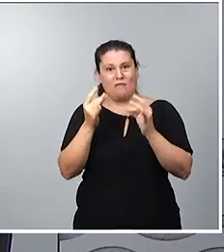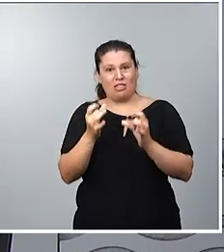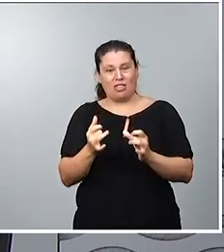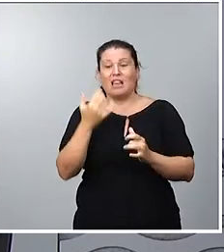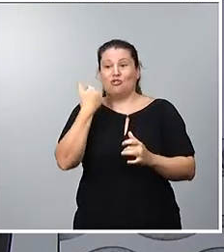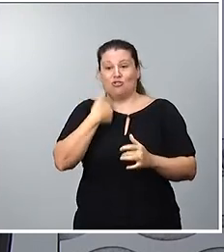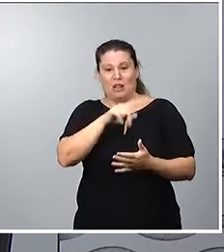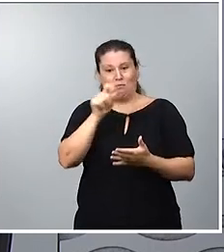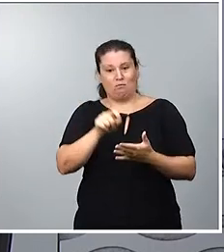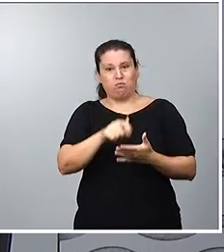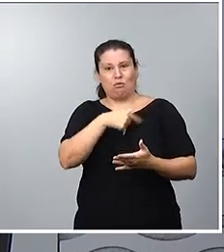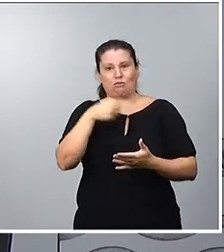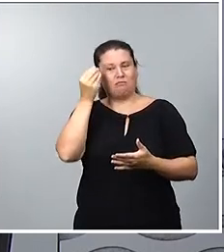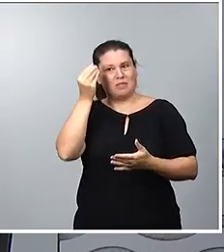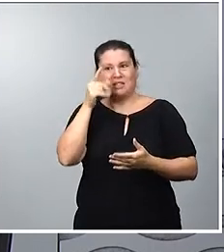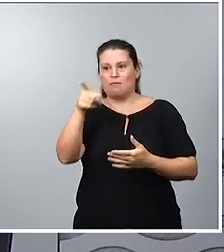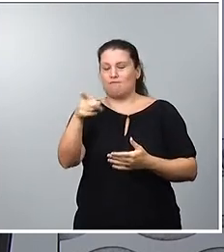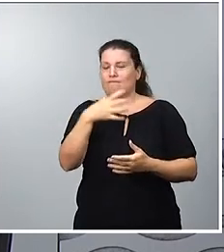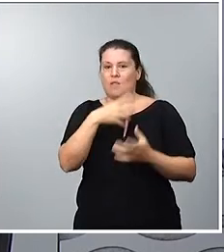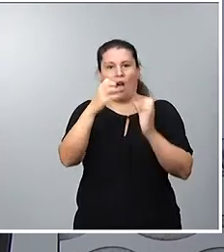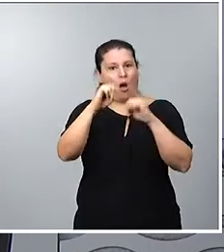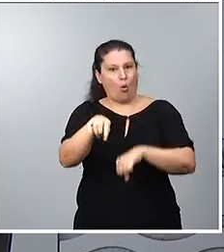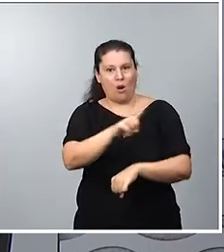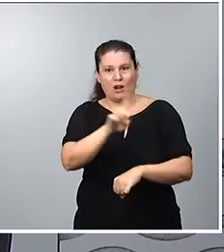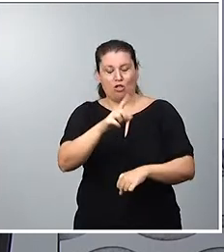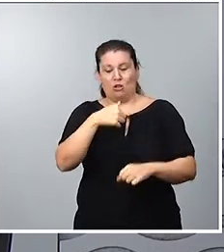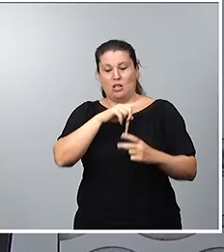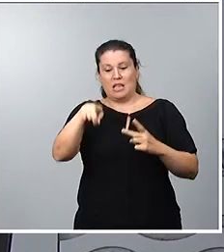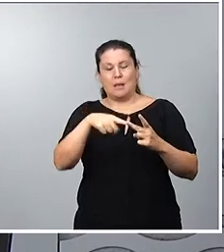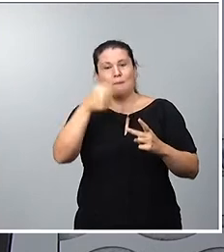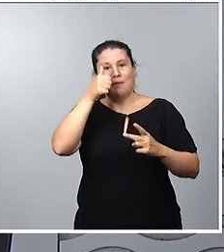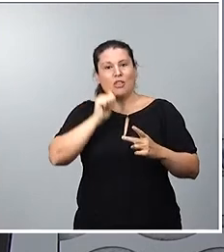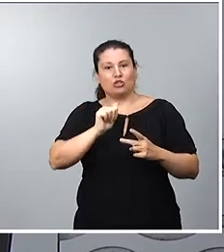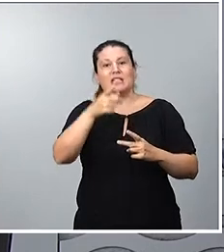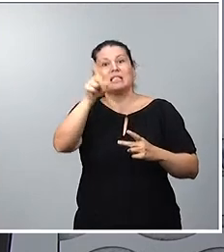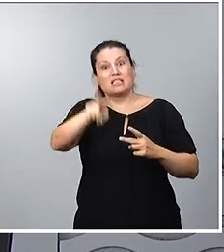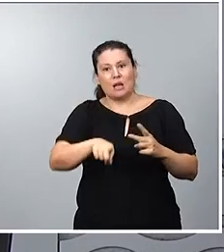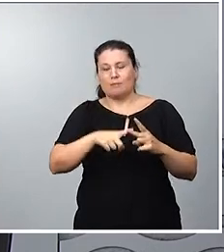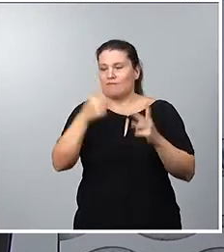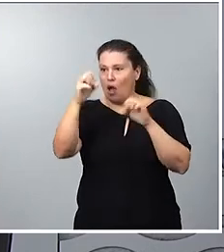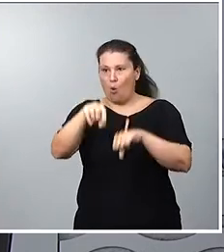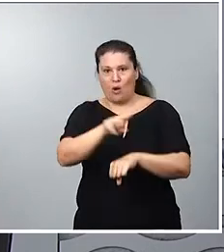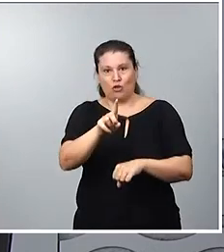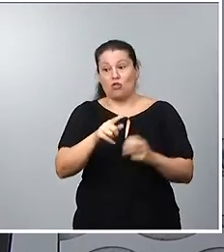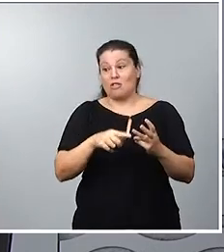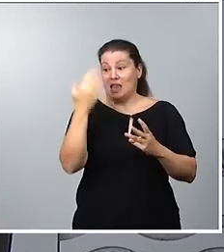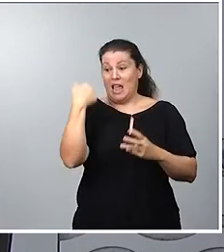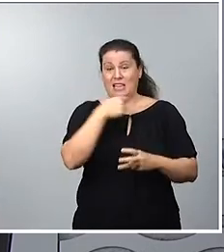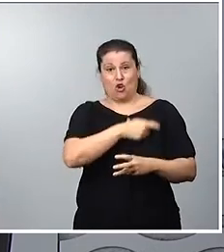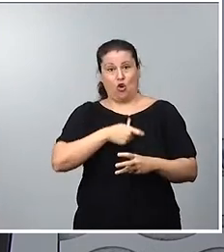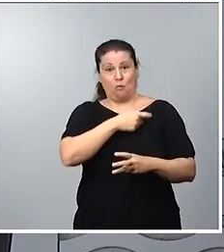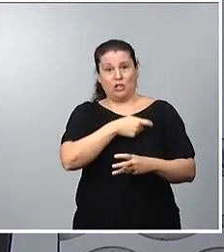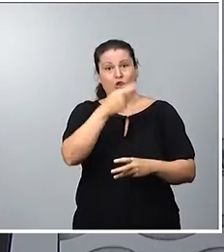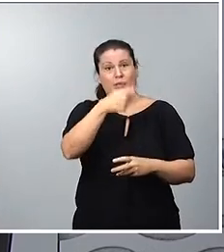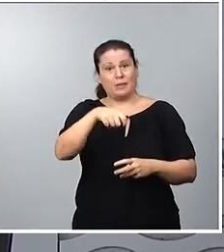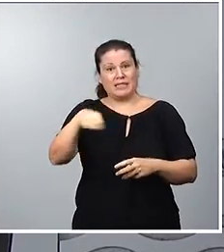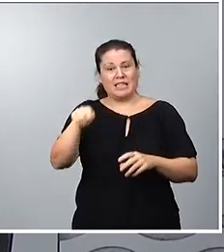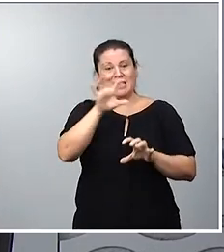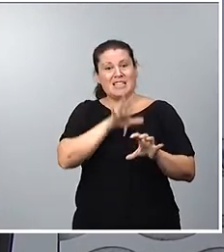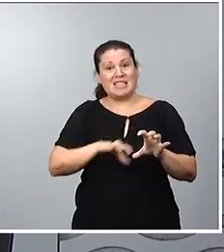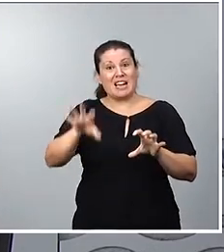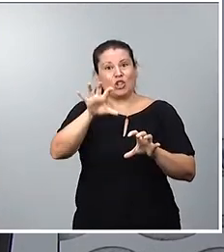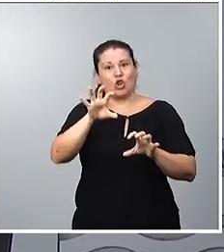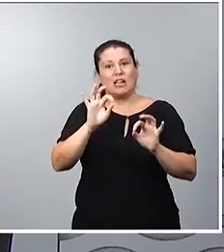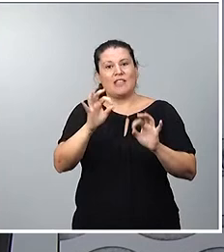inaceptables los hechos, como después lo hizo el presidente del Gobierno y ayer mismo la Comisión de Presidentes Territoriales de la